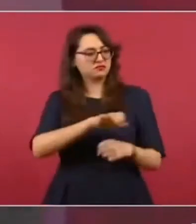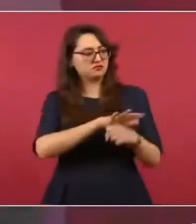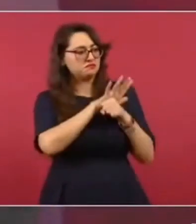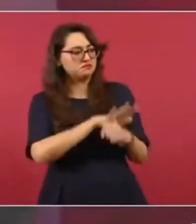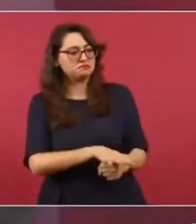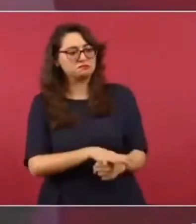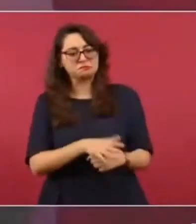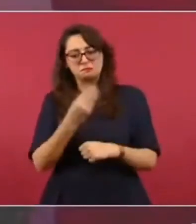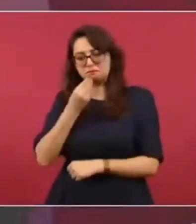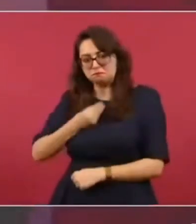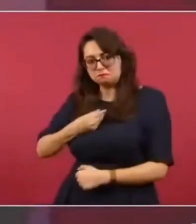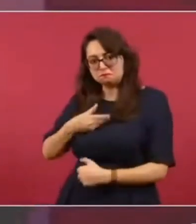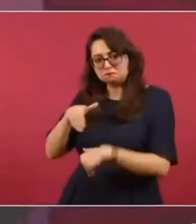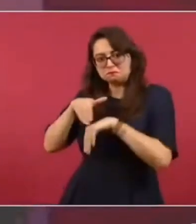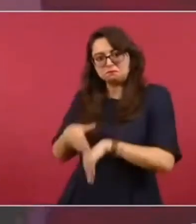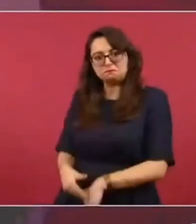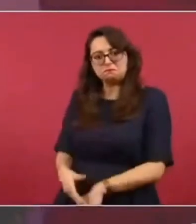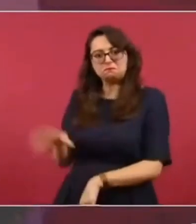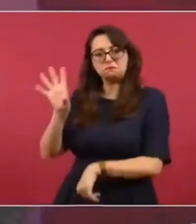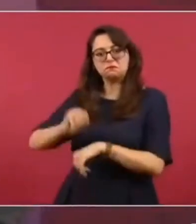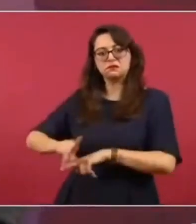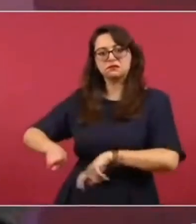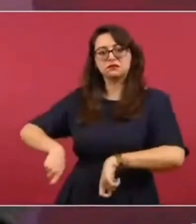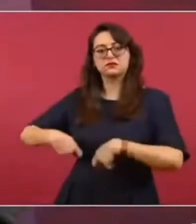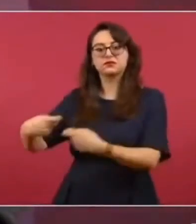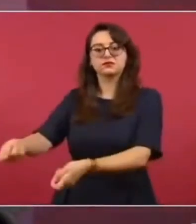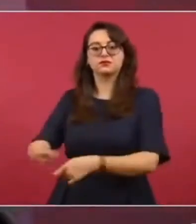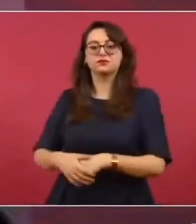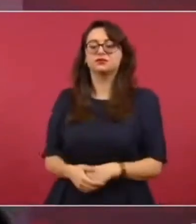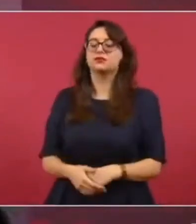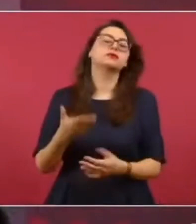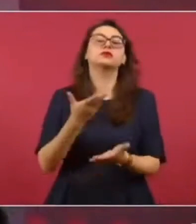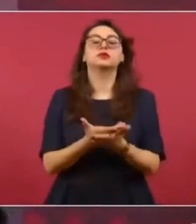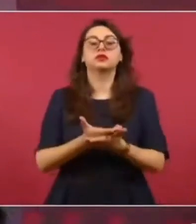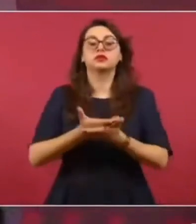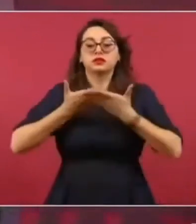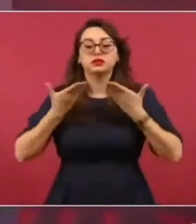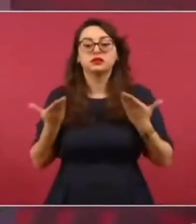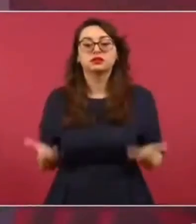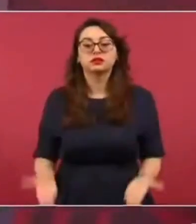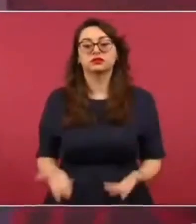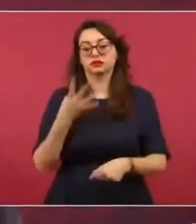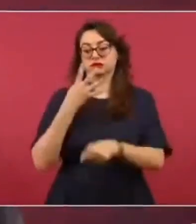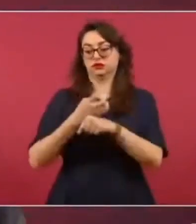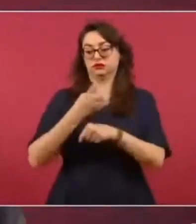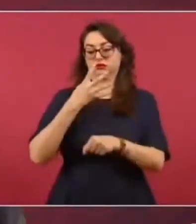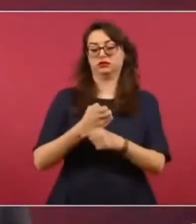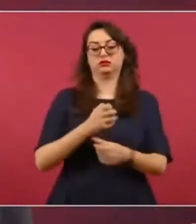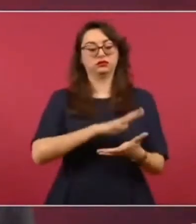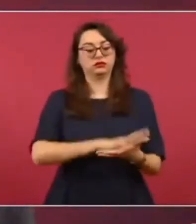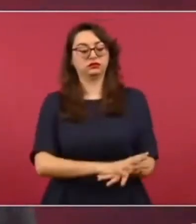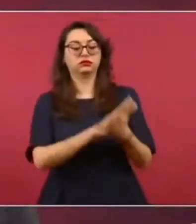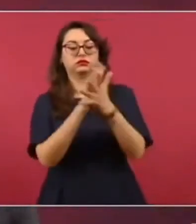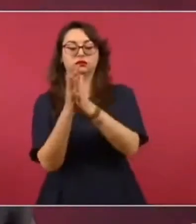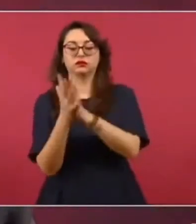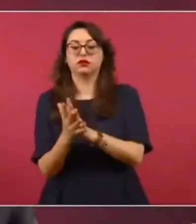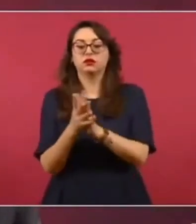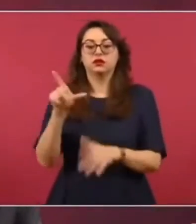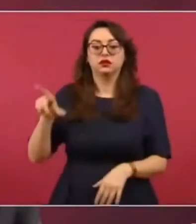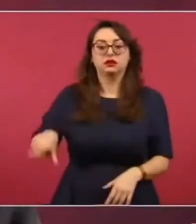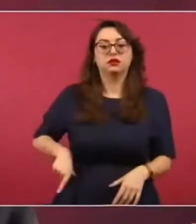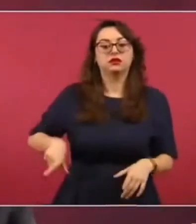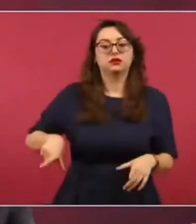voraces. Entonces, tocó el turno de que el gobierno de la transformación que se ocupa y se